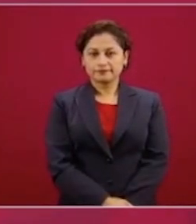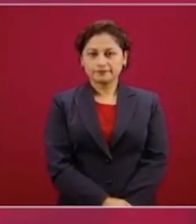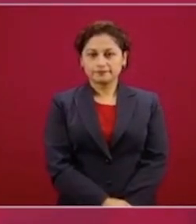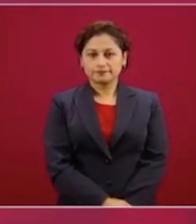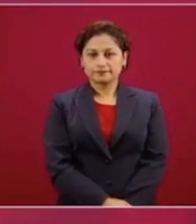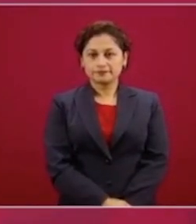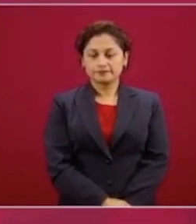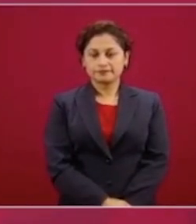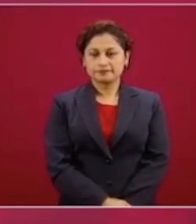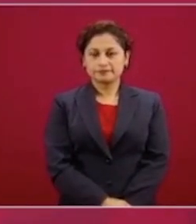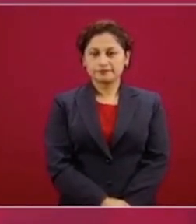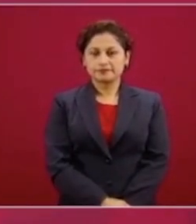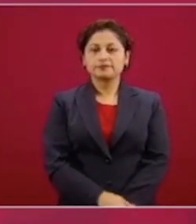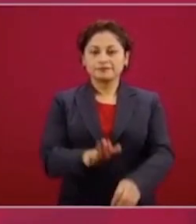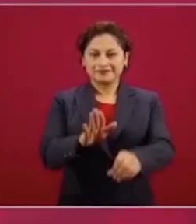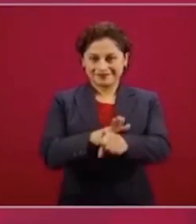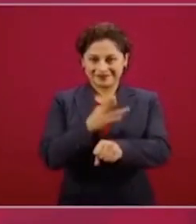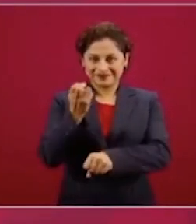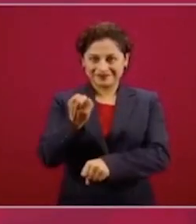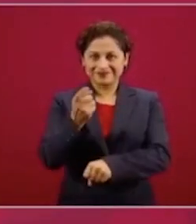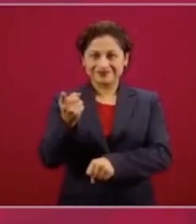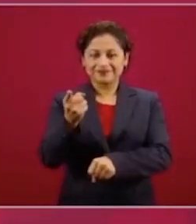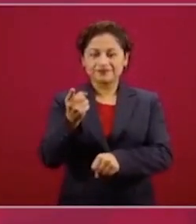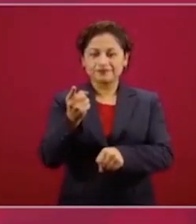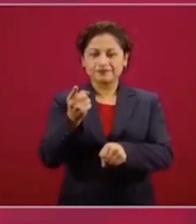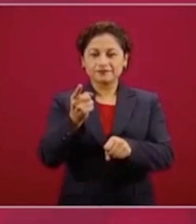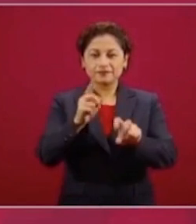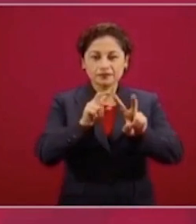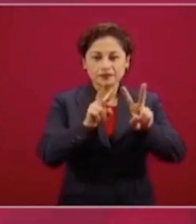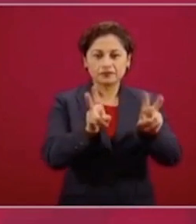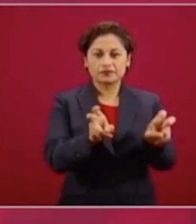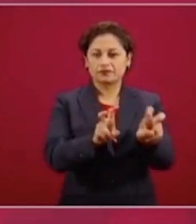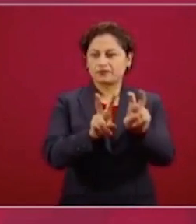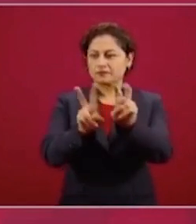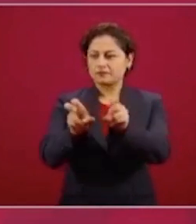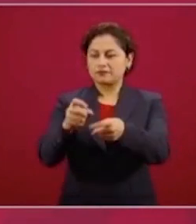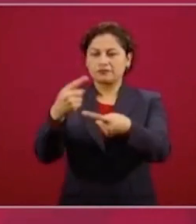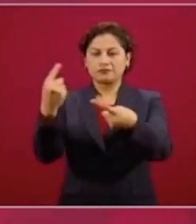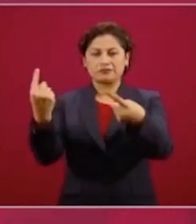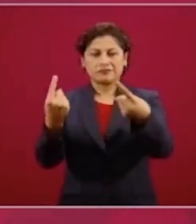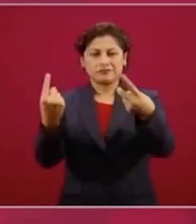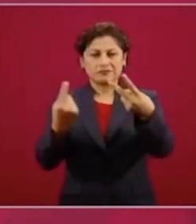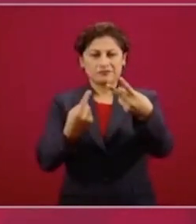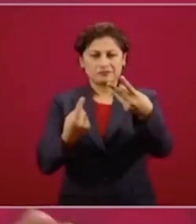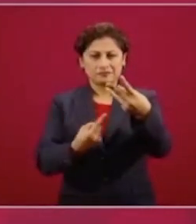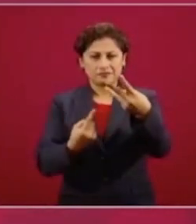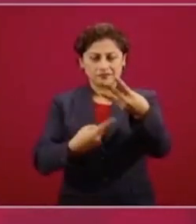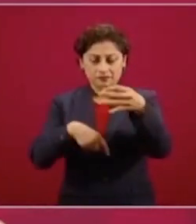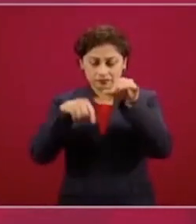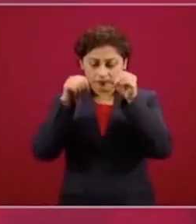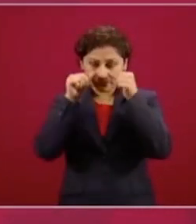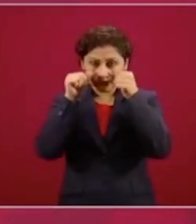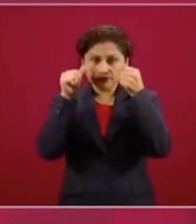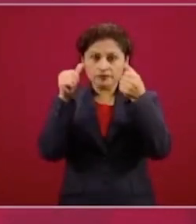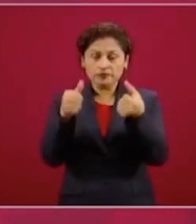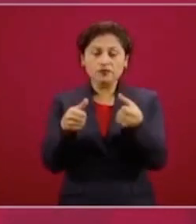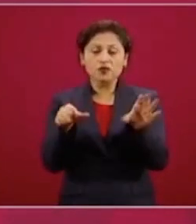ver todo esto es protegernos